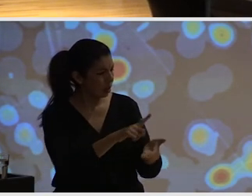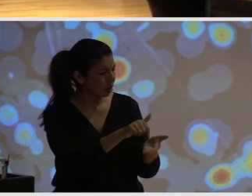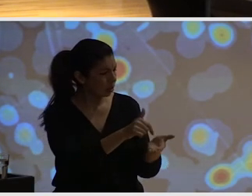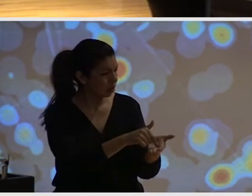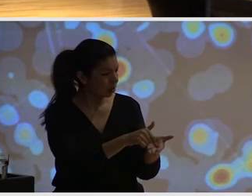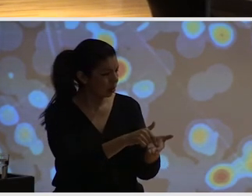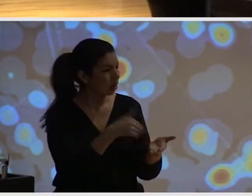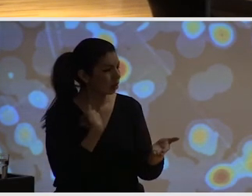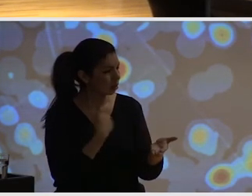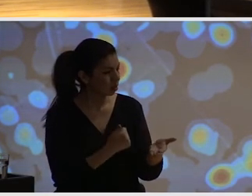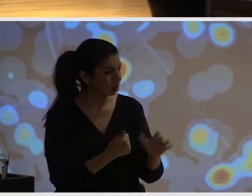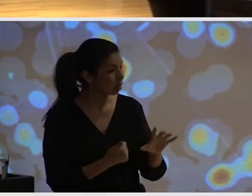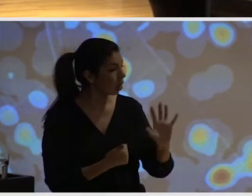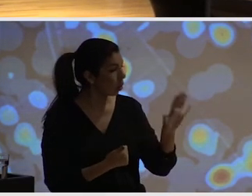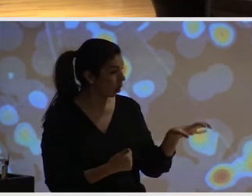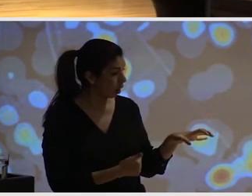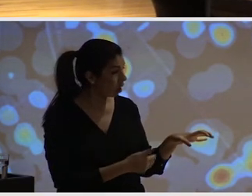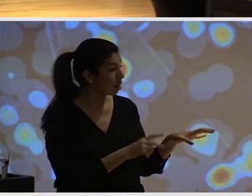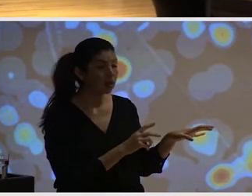espacios donde vale la pena más invertir.